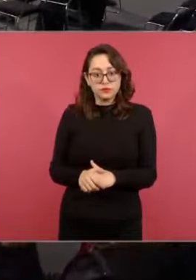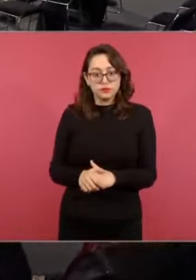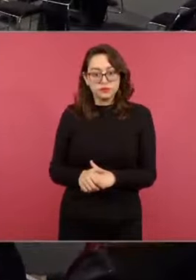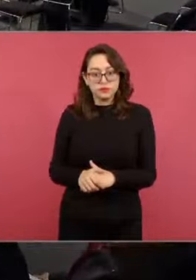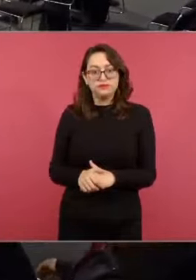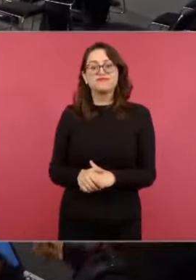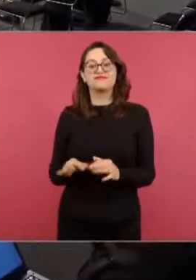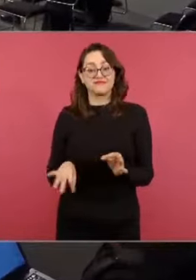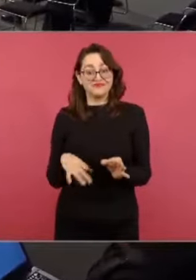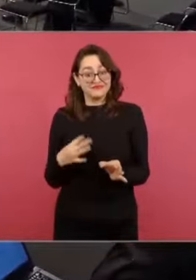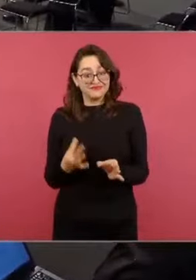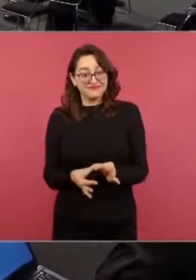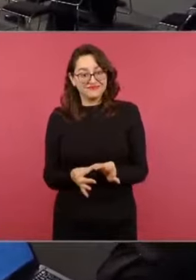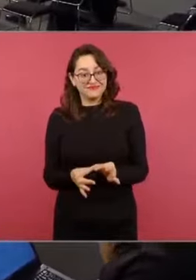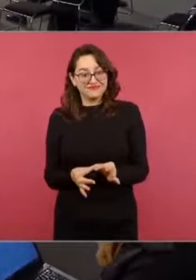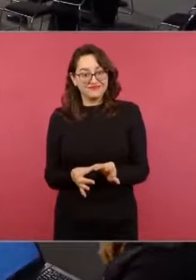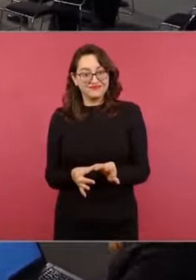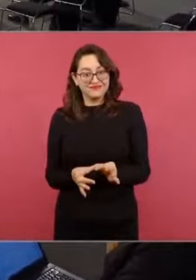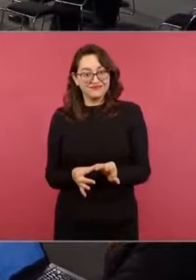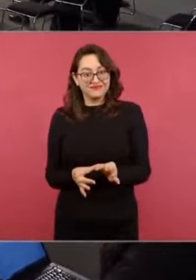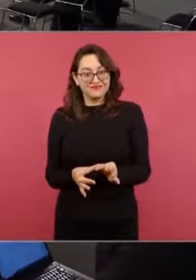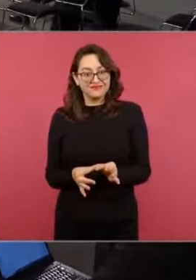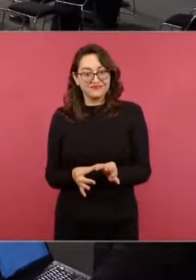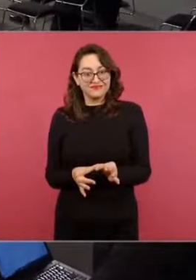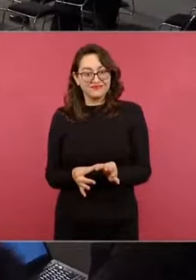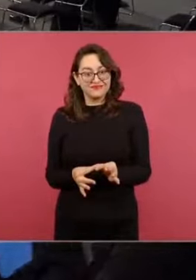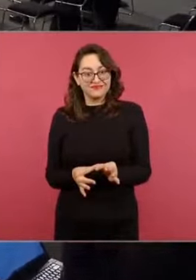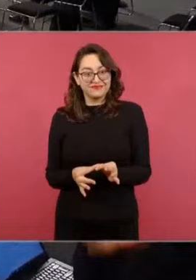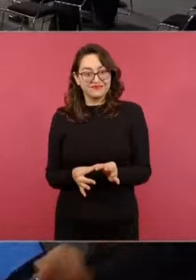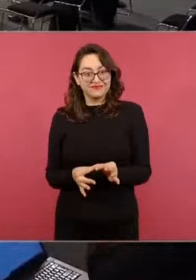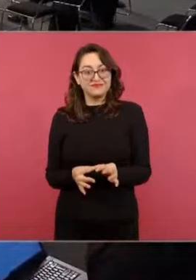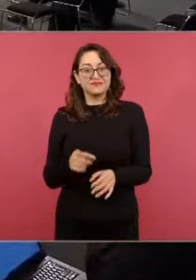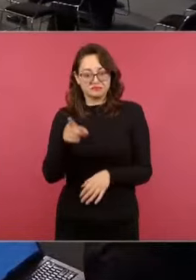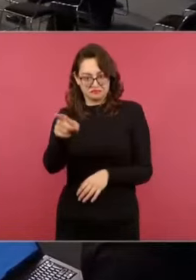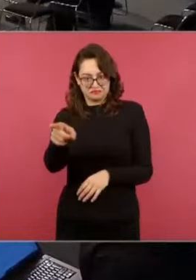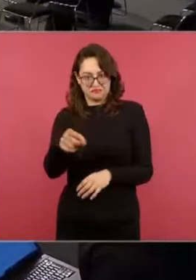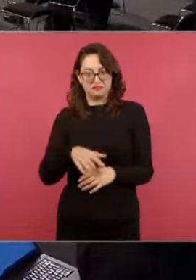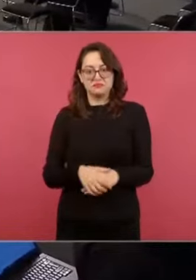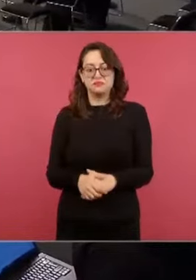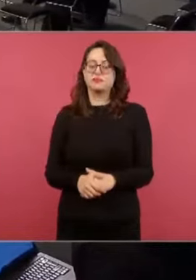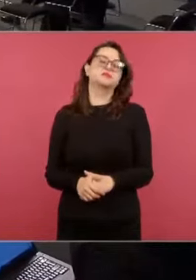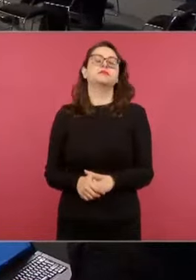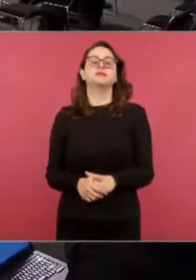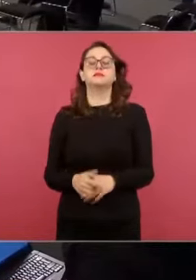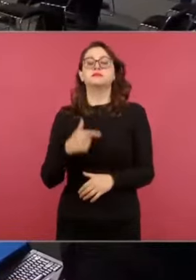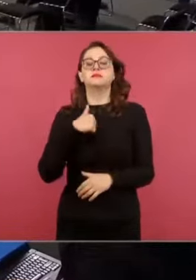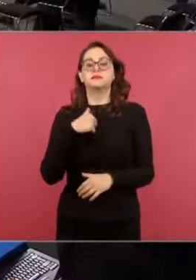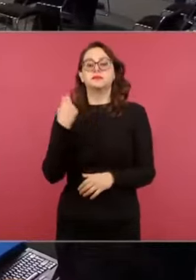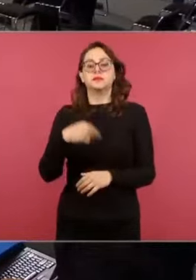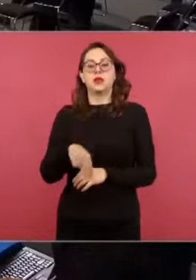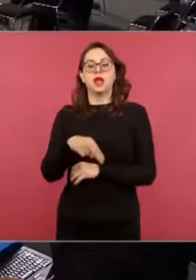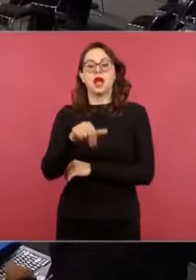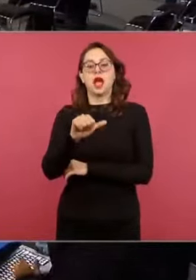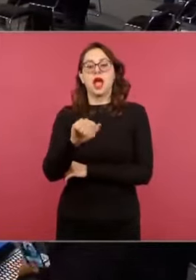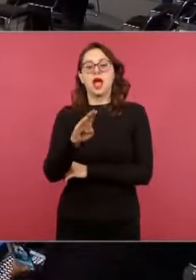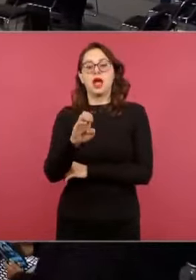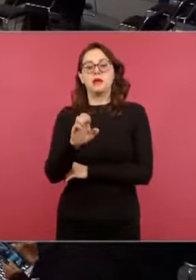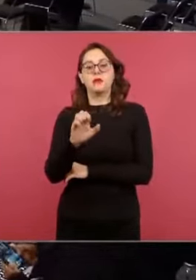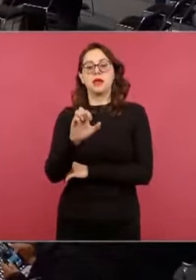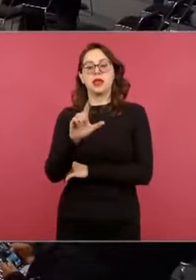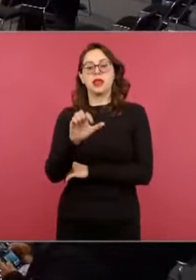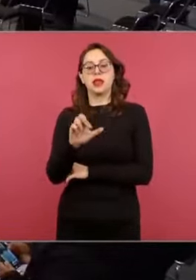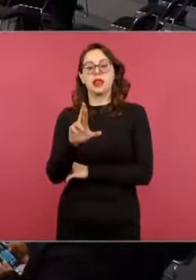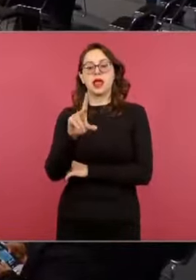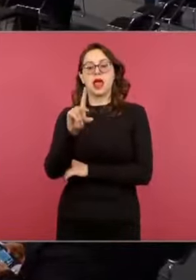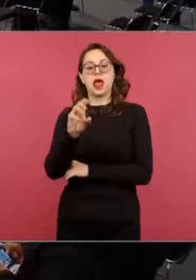Ya estamos. Adelante. Buen día, secretaria. Abelardo Martín Gómez para el Maya MX y